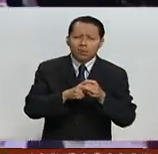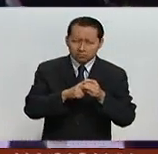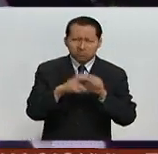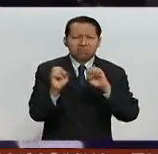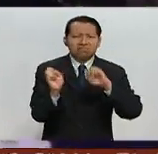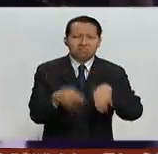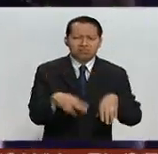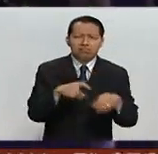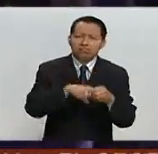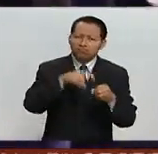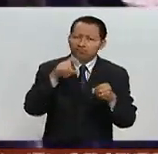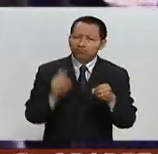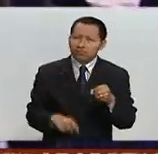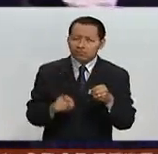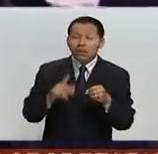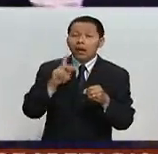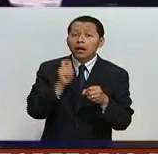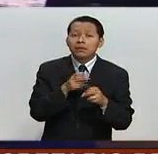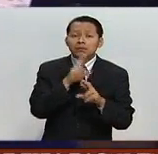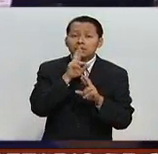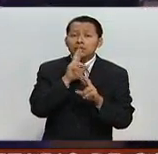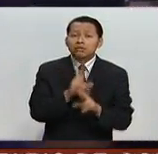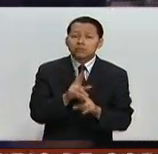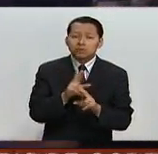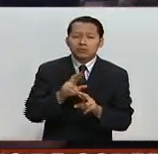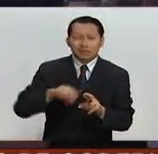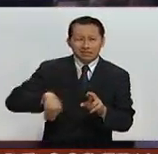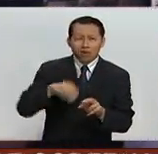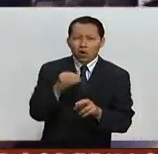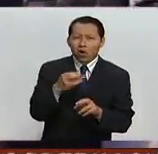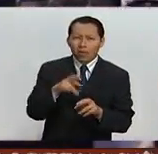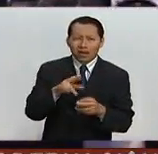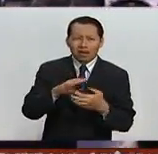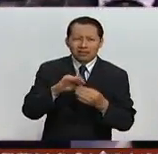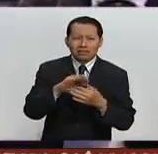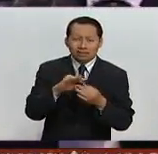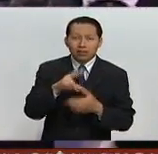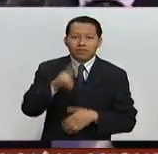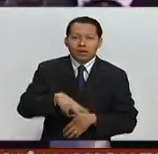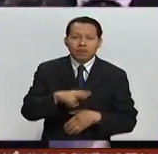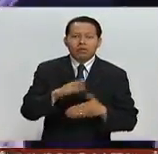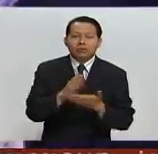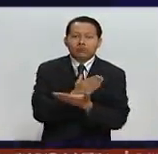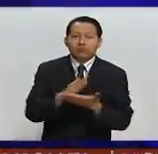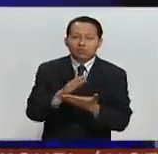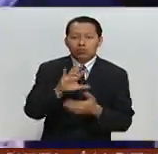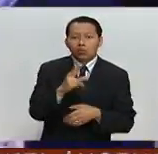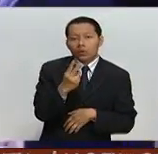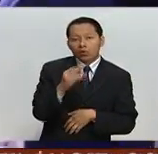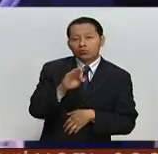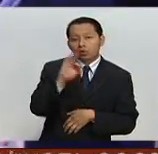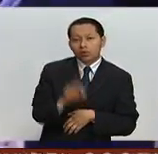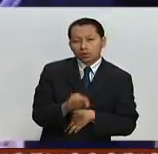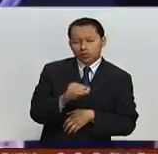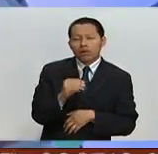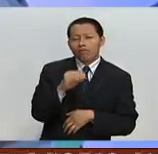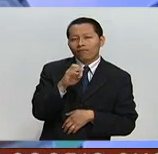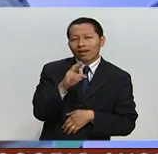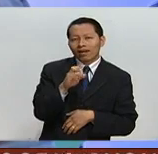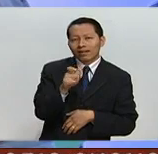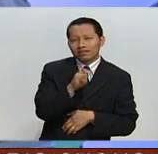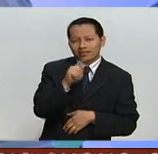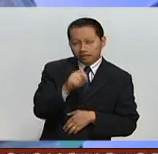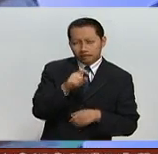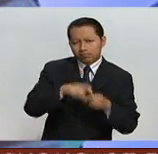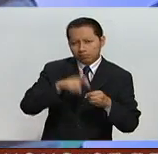resultados reflejan un Reino Unido, como tú decías, Omar, dividido. Muestran una ventaja del 52% para el Brexit, para la